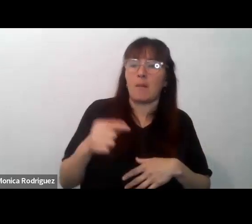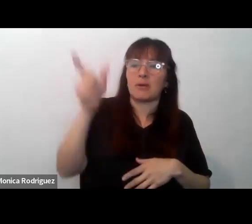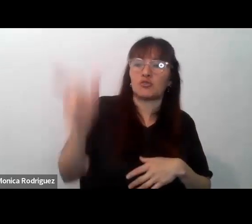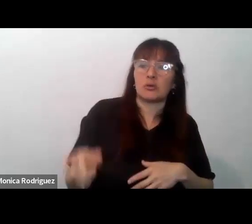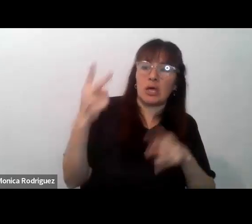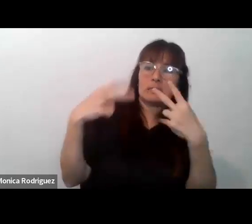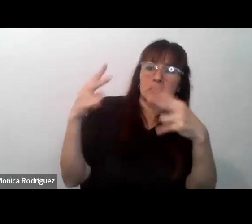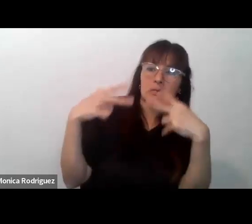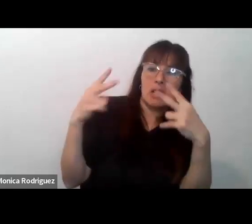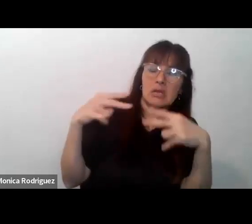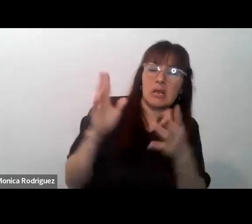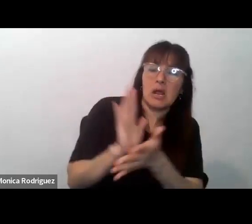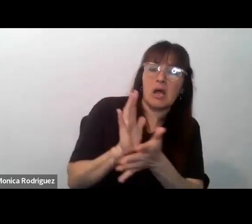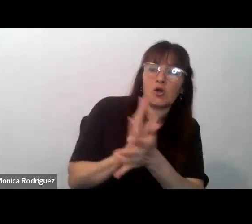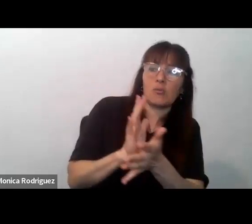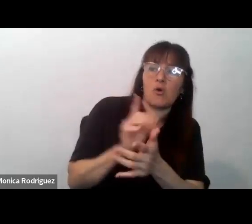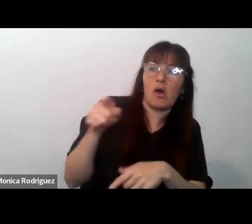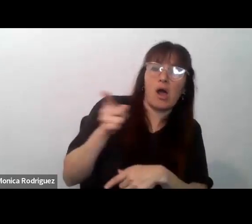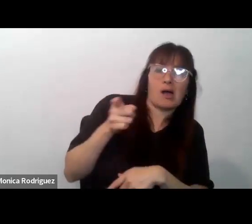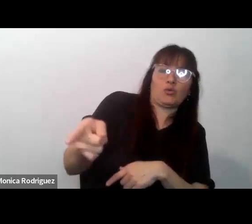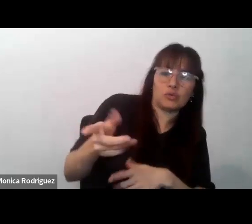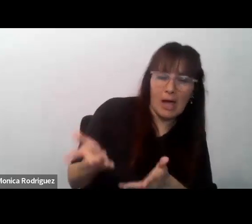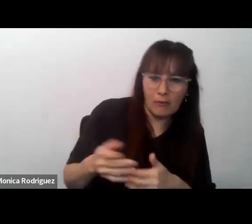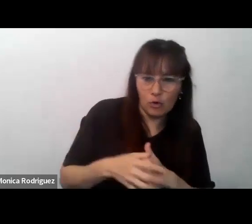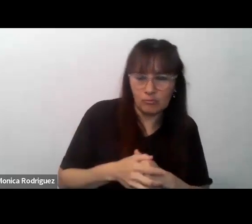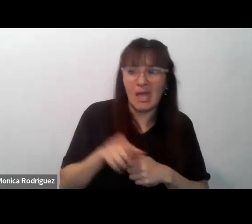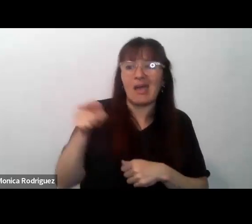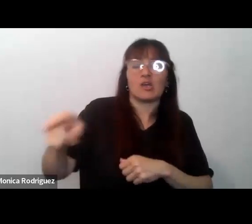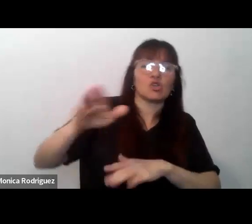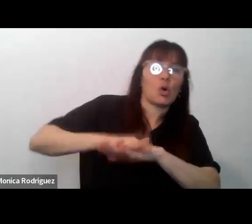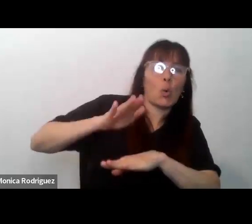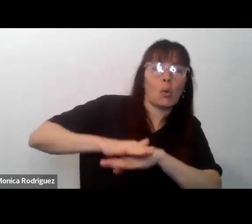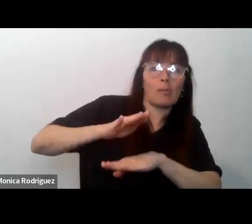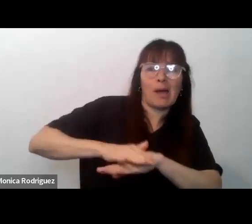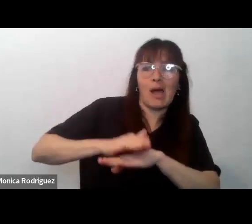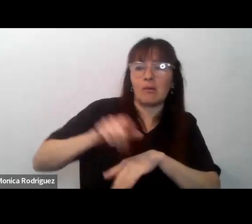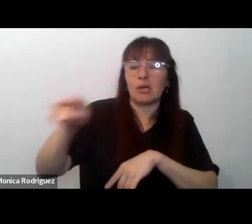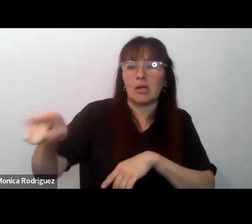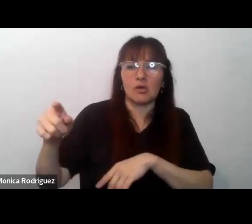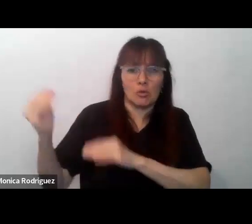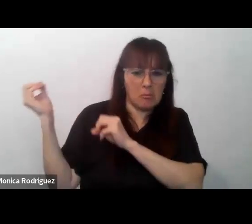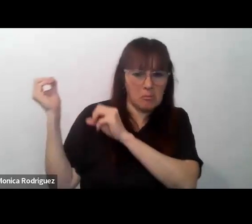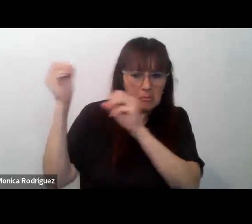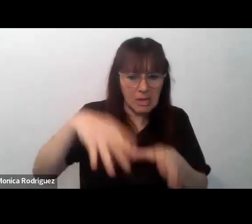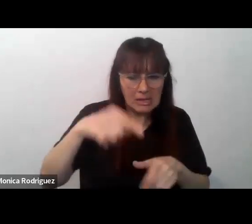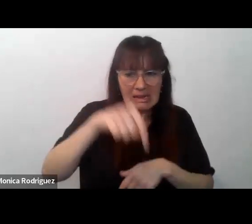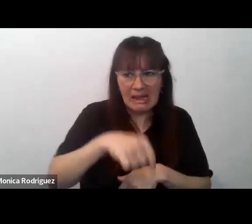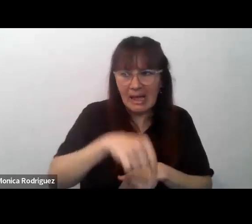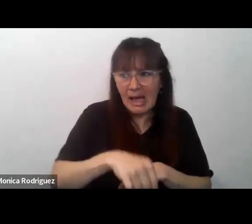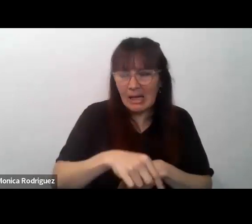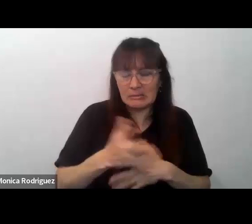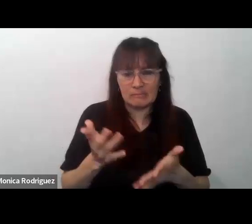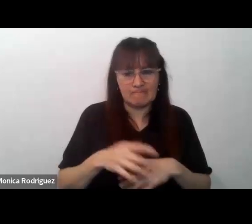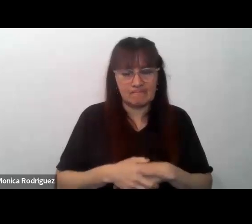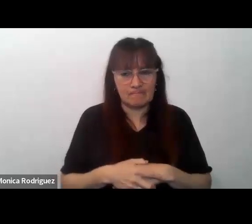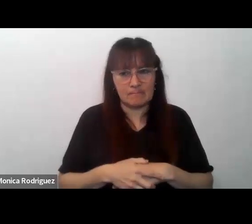extranjeros en el banco de los acusados son culpables son intrusos que vienen a